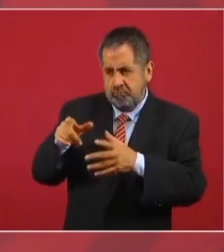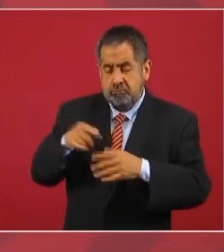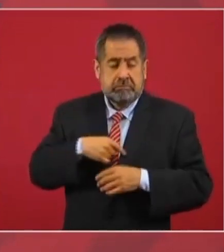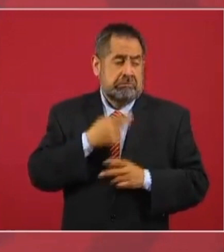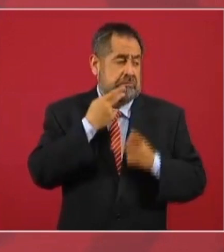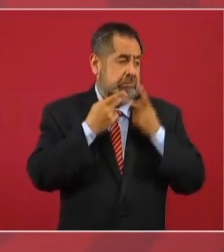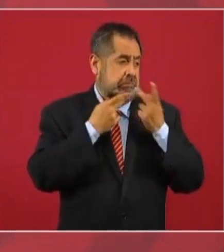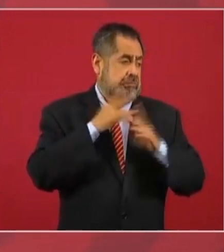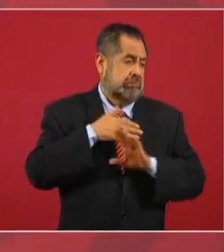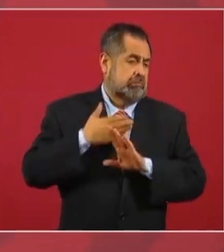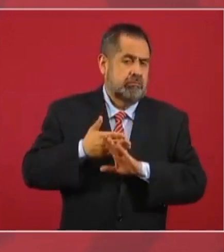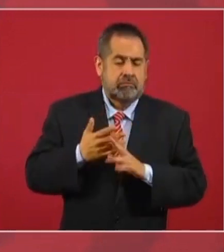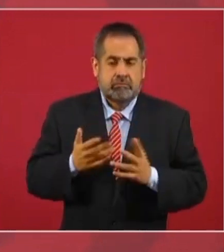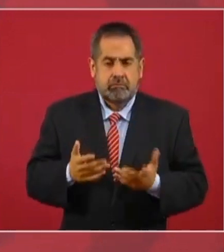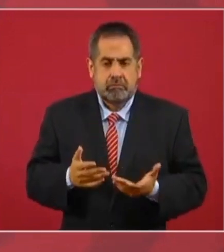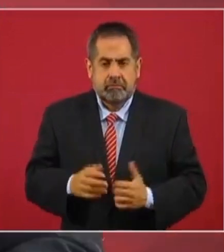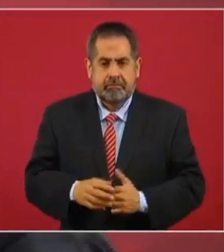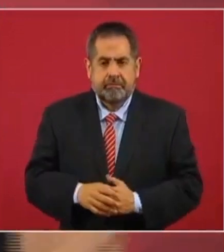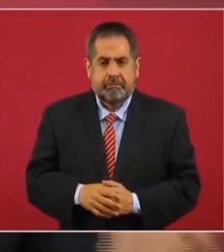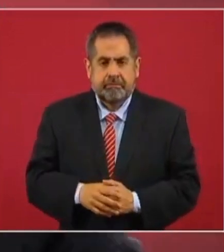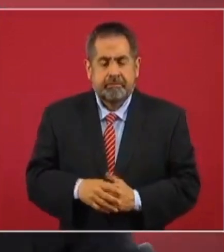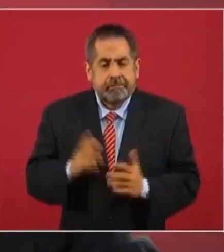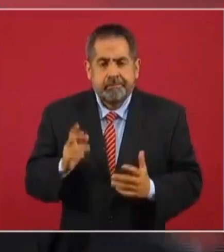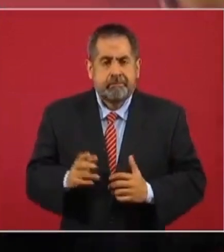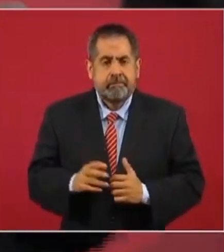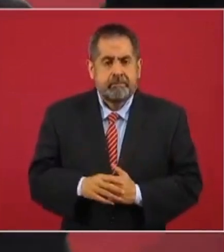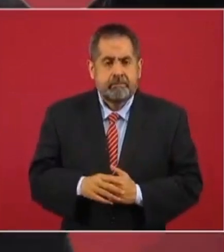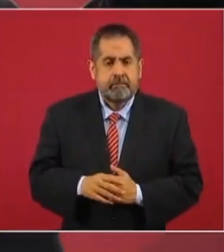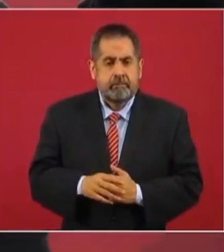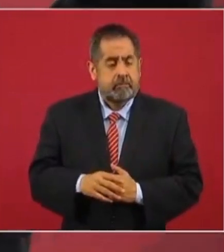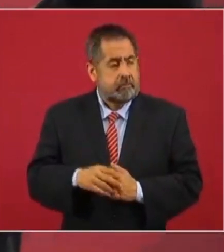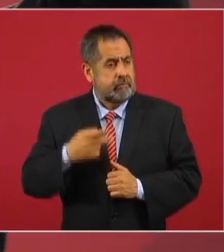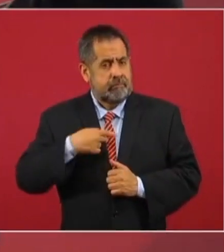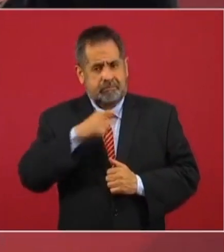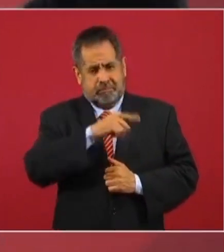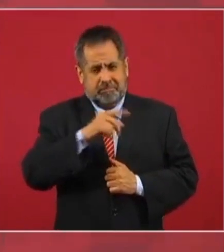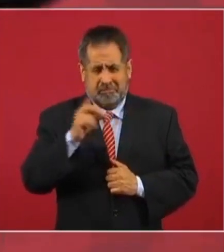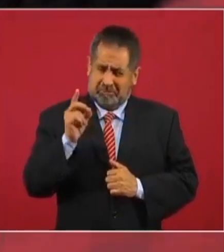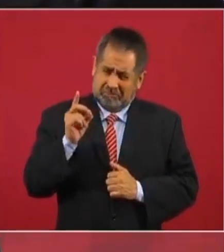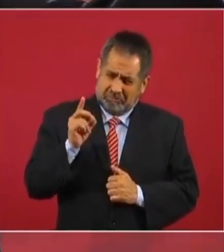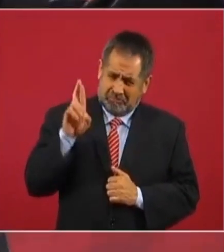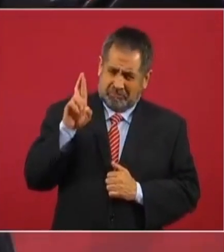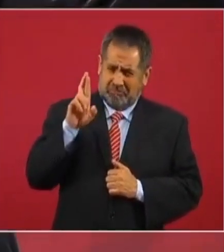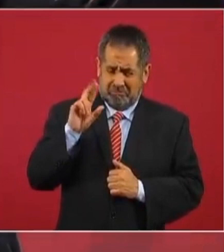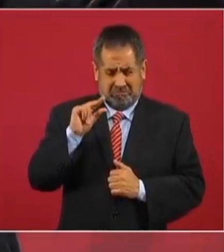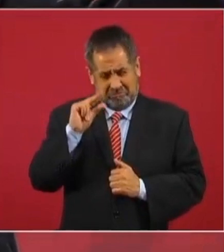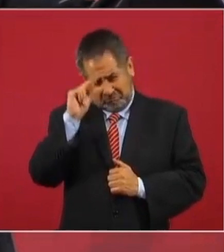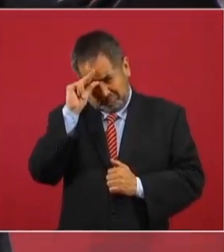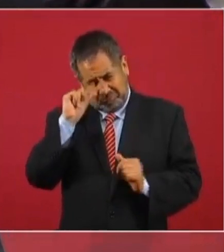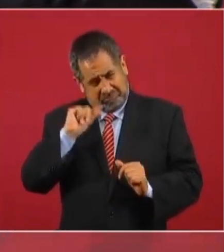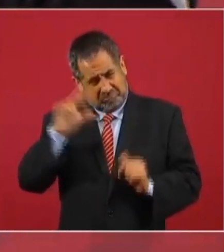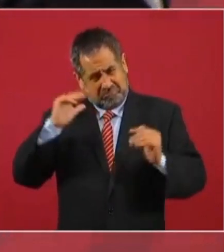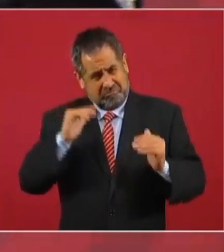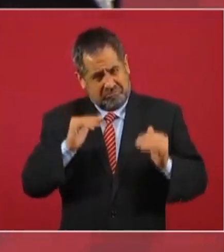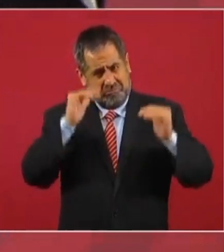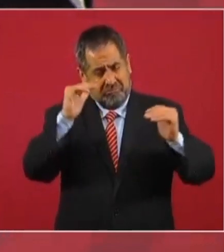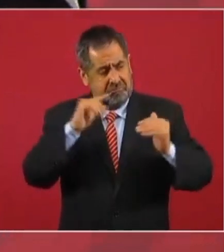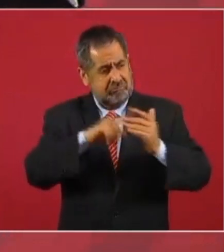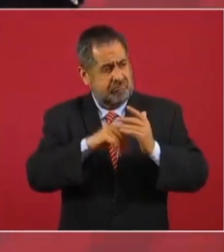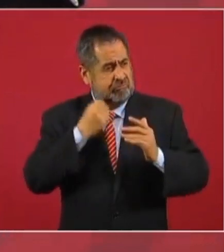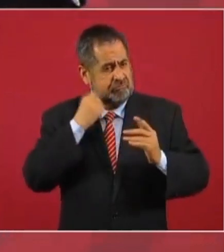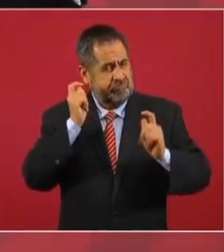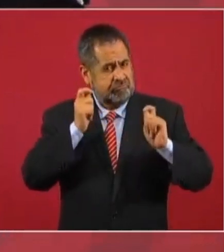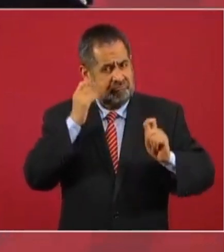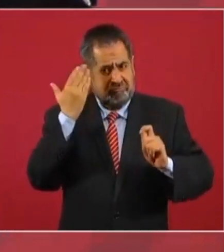pero estamos hablando de un doctor en derecho,